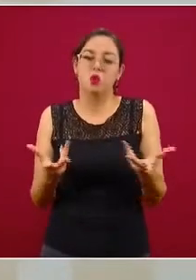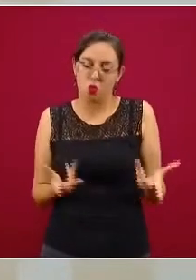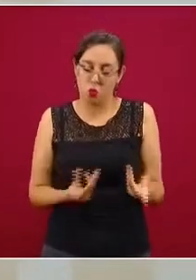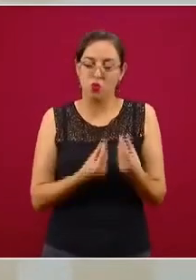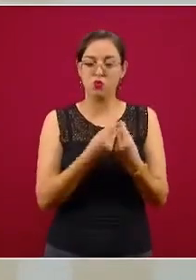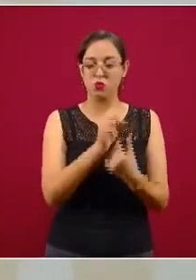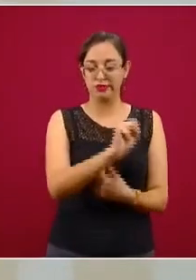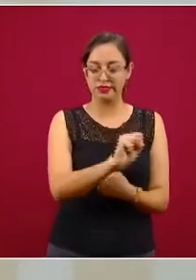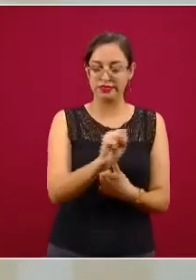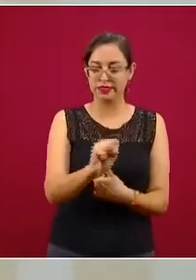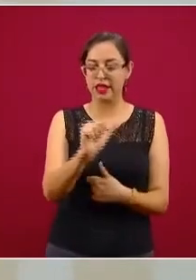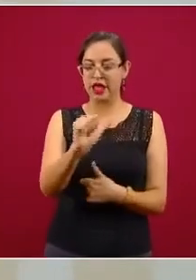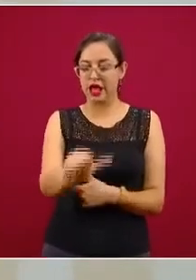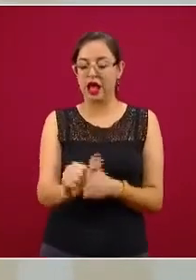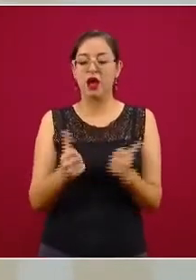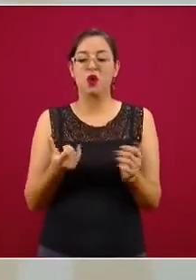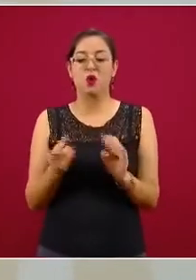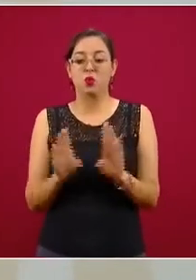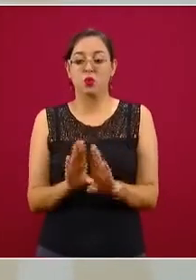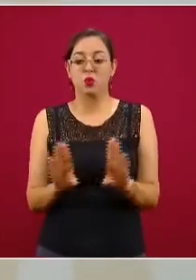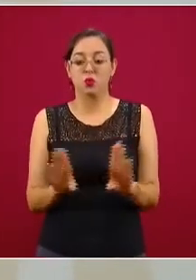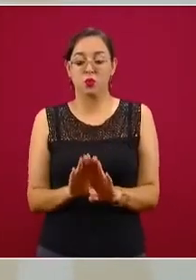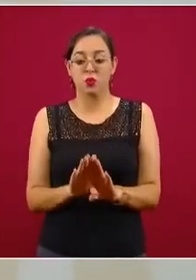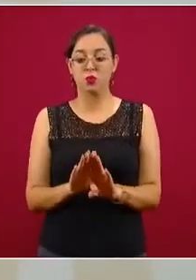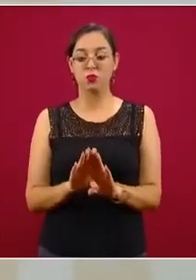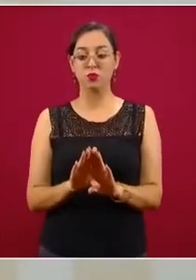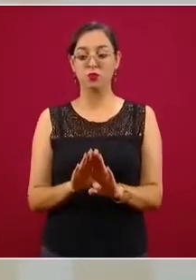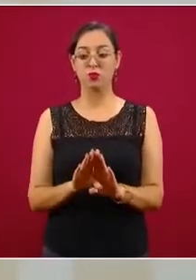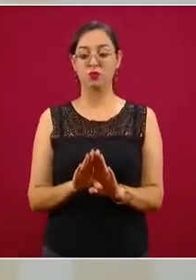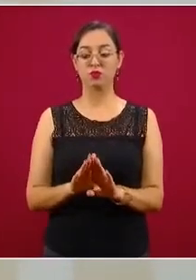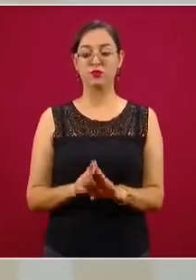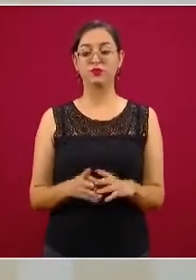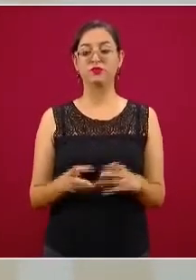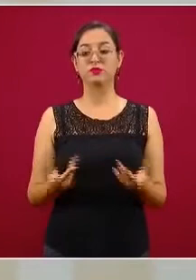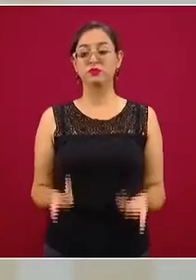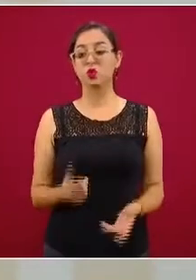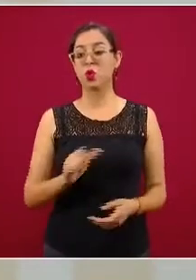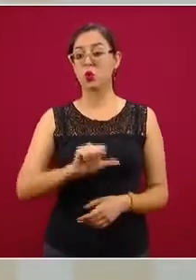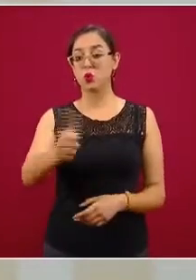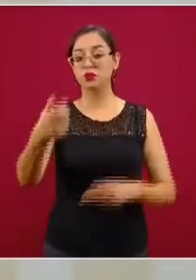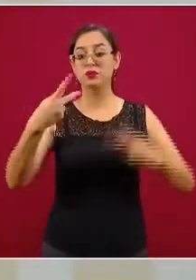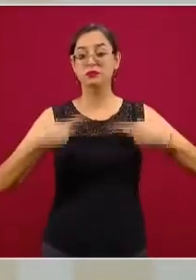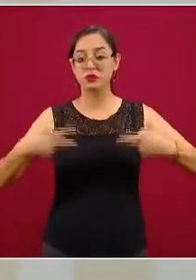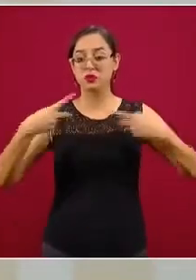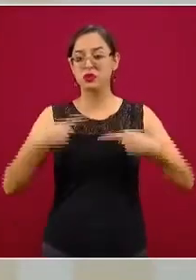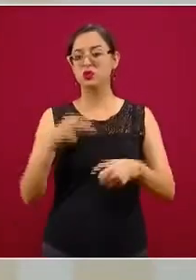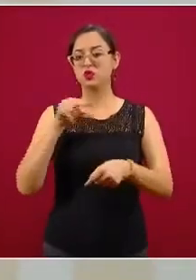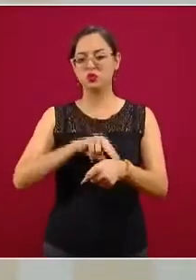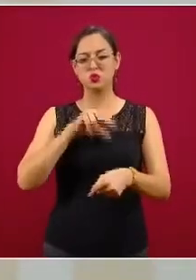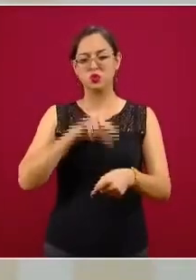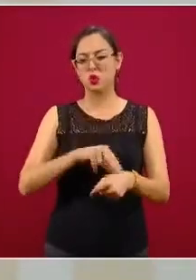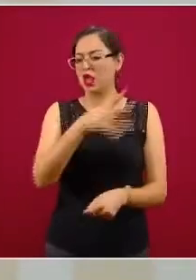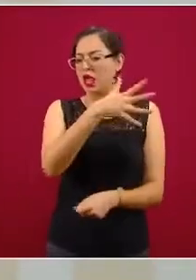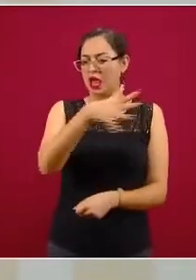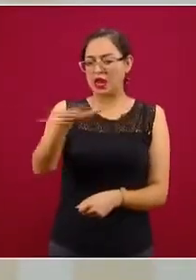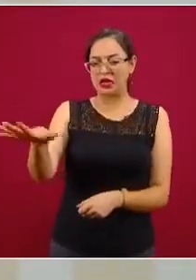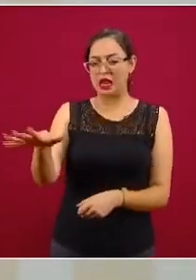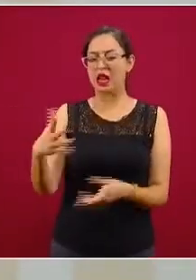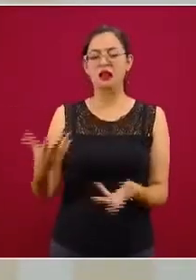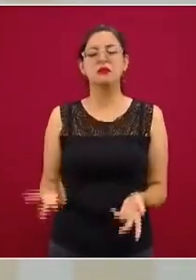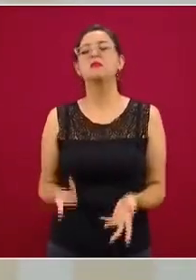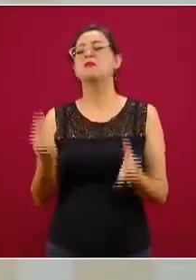es el poder ofrecernos la facilidad de capacitar a personal de salud sobre niños, niñas y